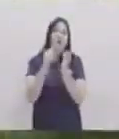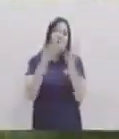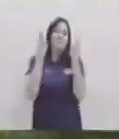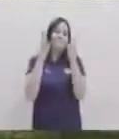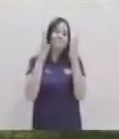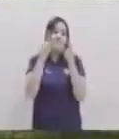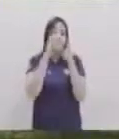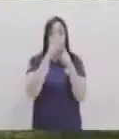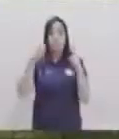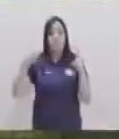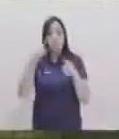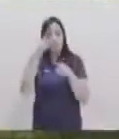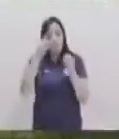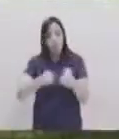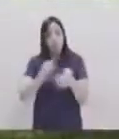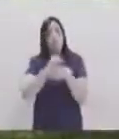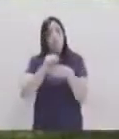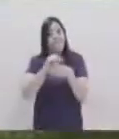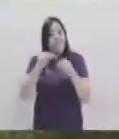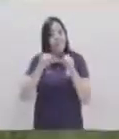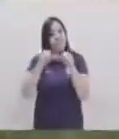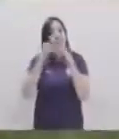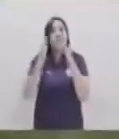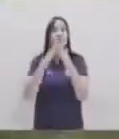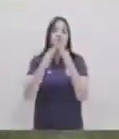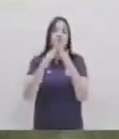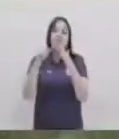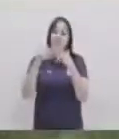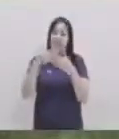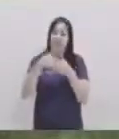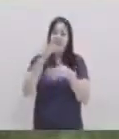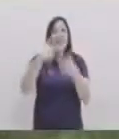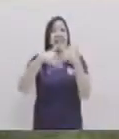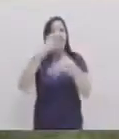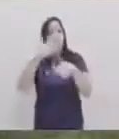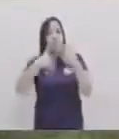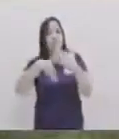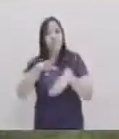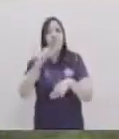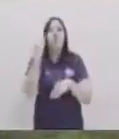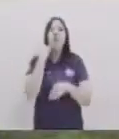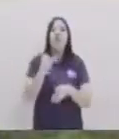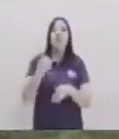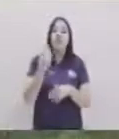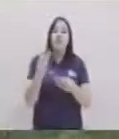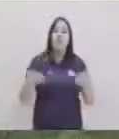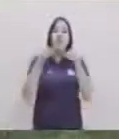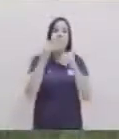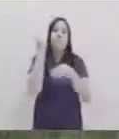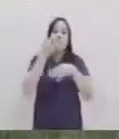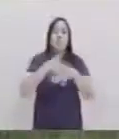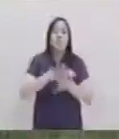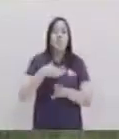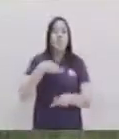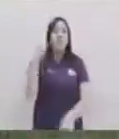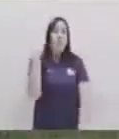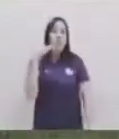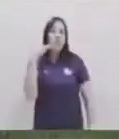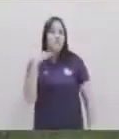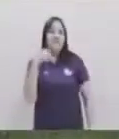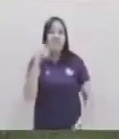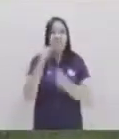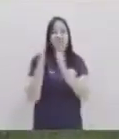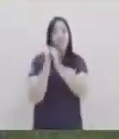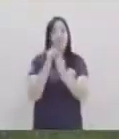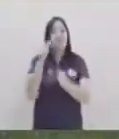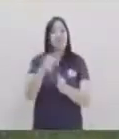con estas oraciones ustedes puedan seguir practicando en sus casas y hacer de la lengua de señas un idioma más inclusivo mi nombre es Mauricio Méndez los